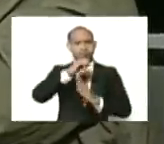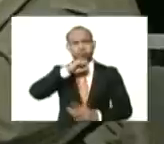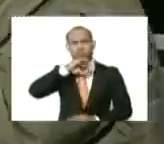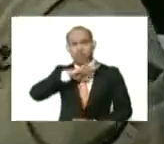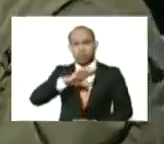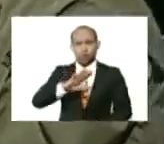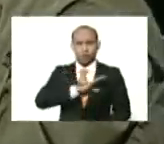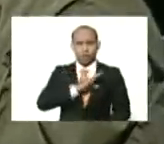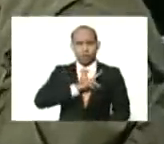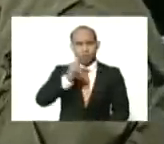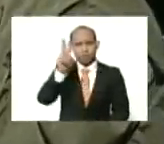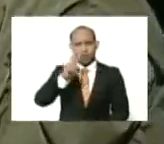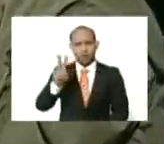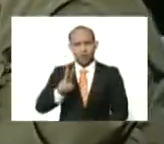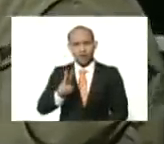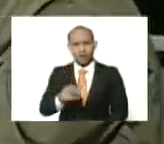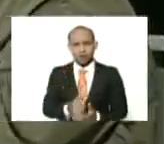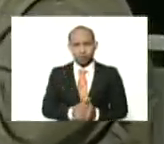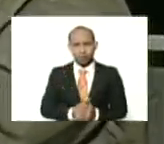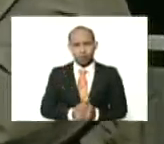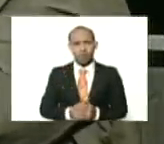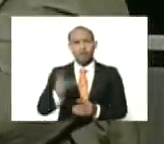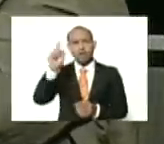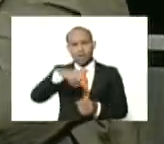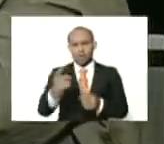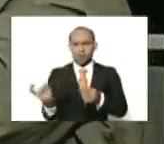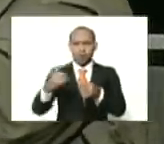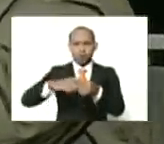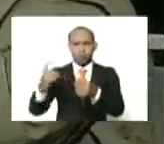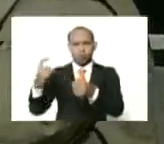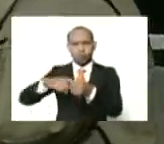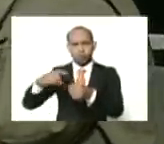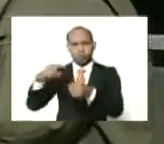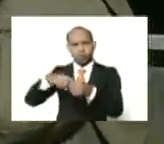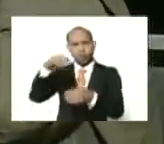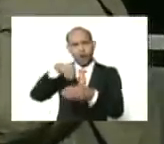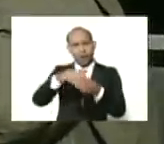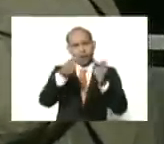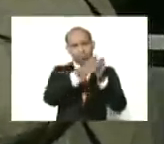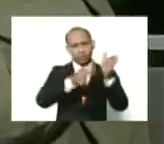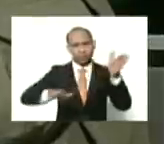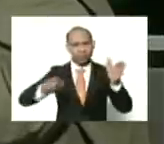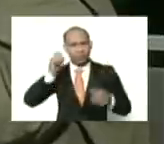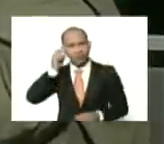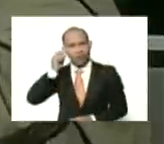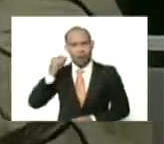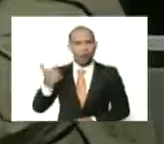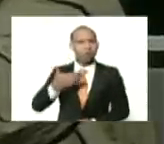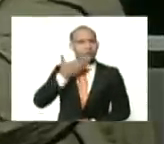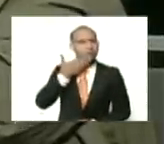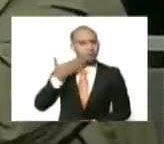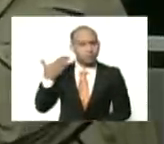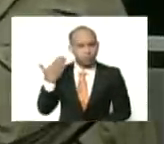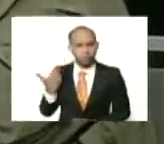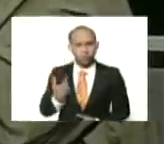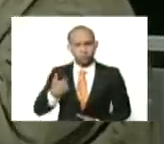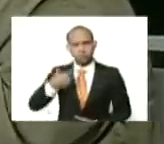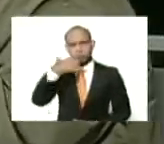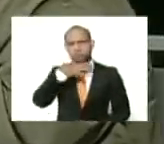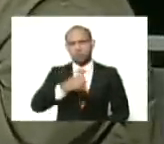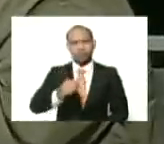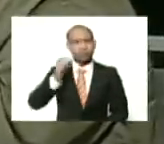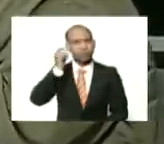historia nuestra, cada vez más, albergue heroínas, que nos inviten, a sentirnos orgullosas, del ser mujer,